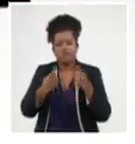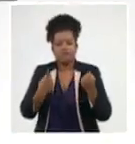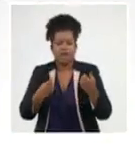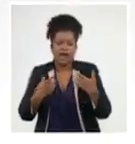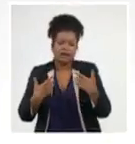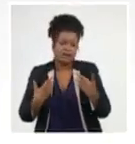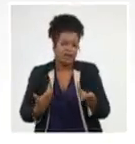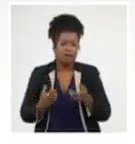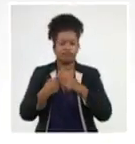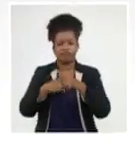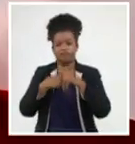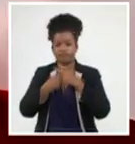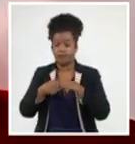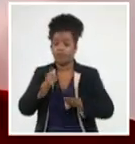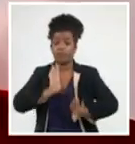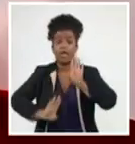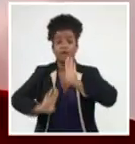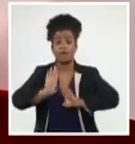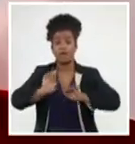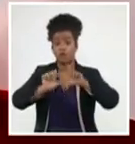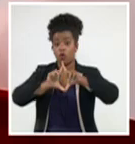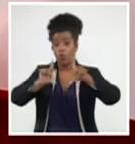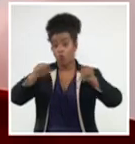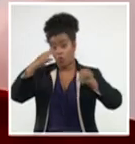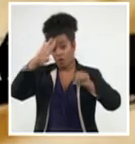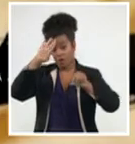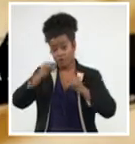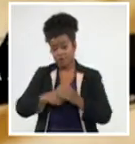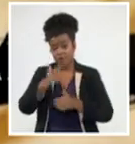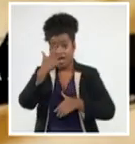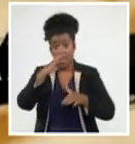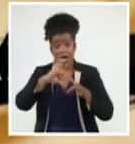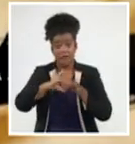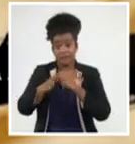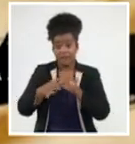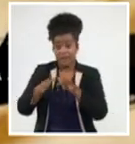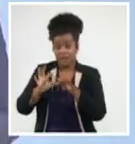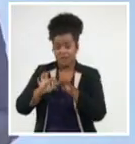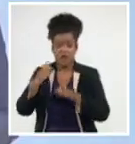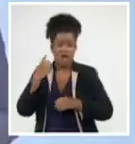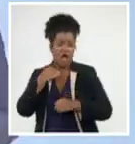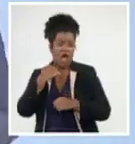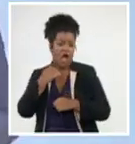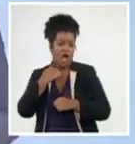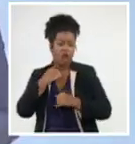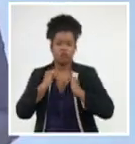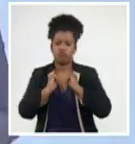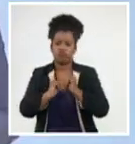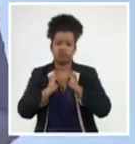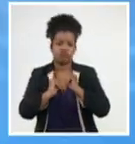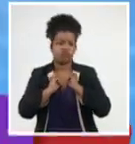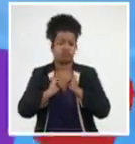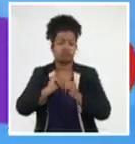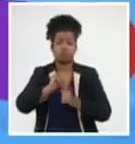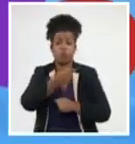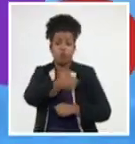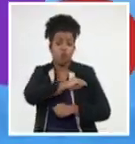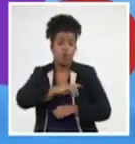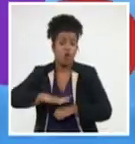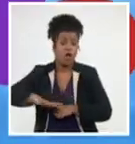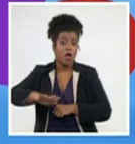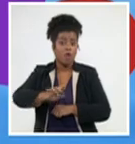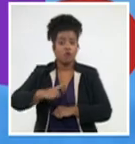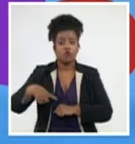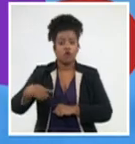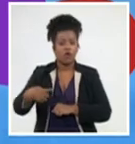donde todos contamos artemisa visión llenando los vericuetos del occidente aderezando nuestro día a día con de todo